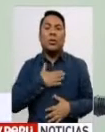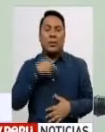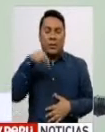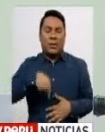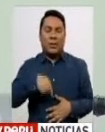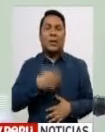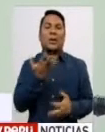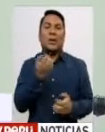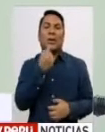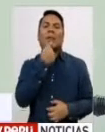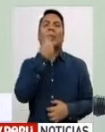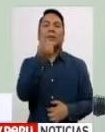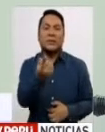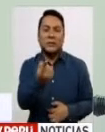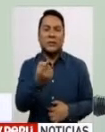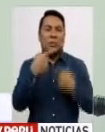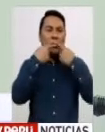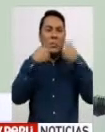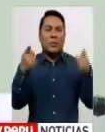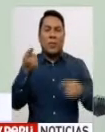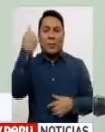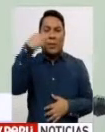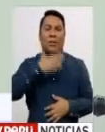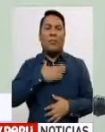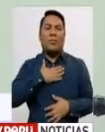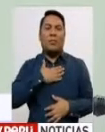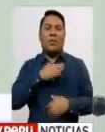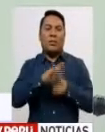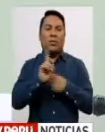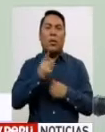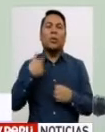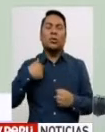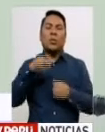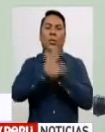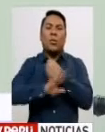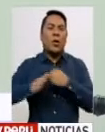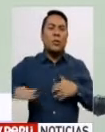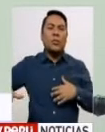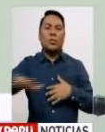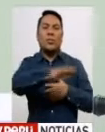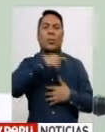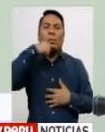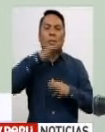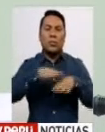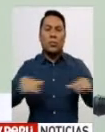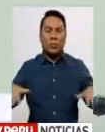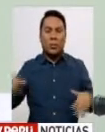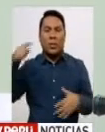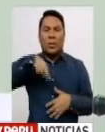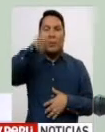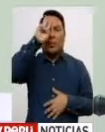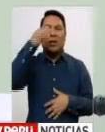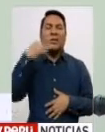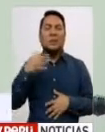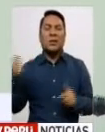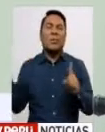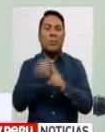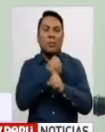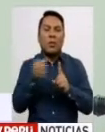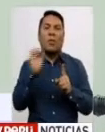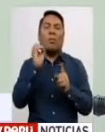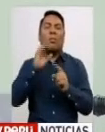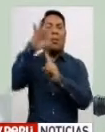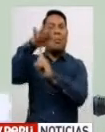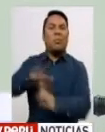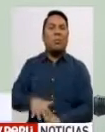no solo por mí, sino por varias niñas del Perú que sufren día a día, ya sea por maltrato, ya sea discriminación